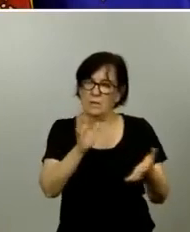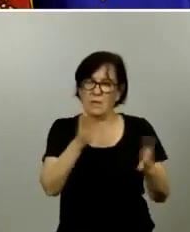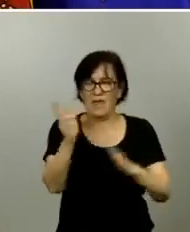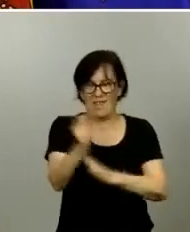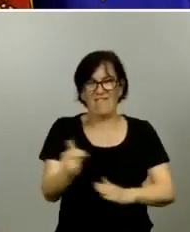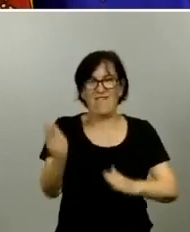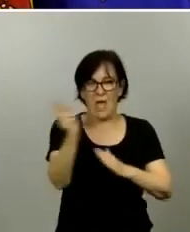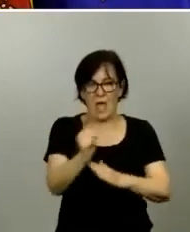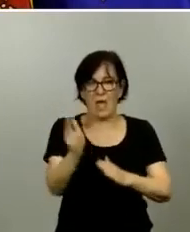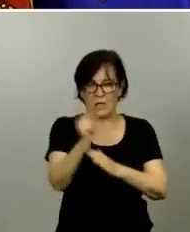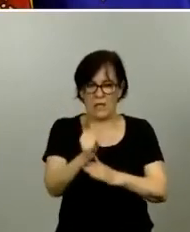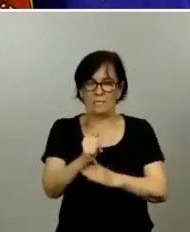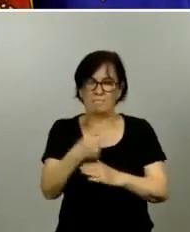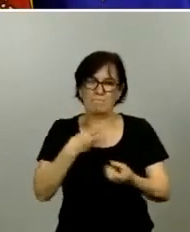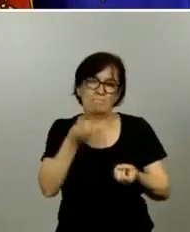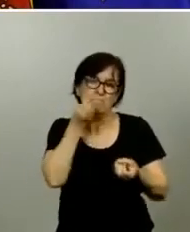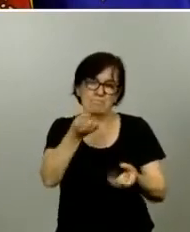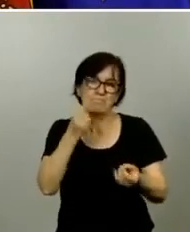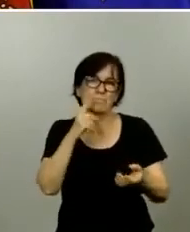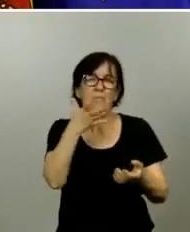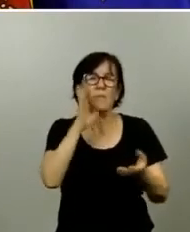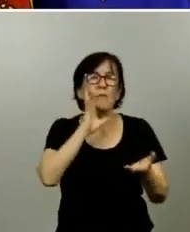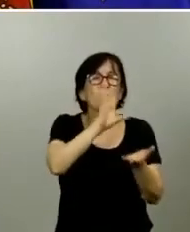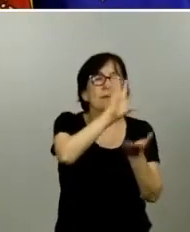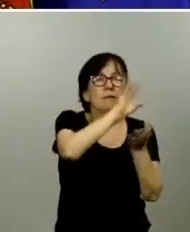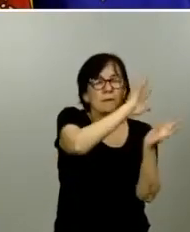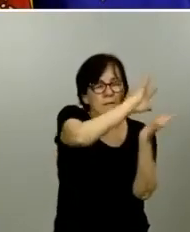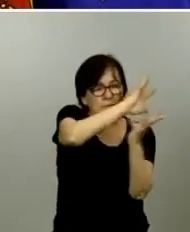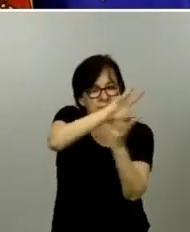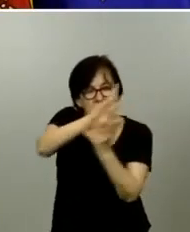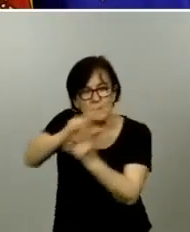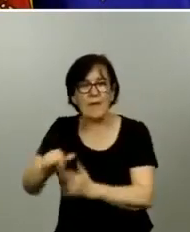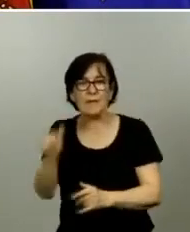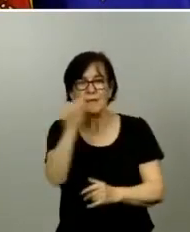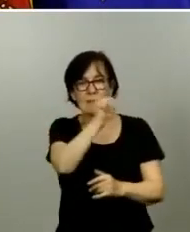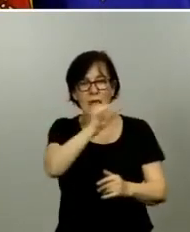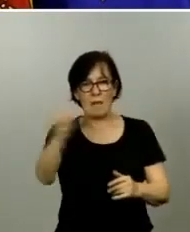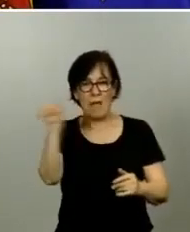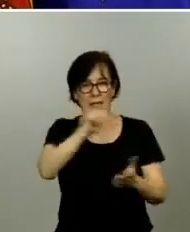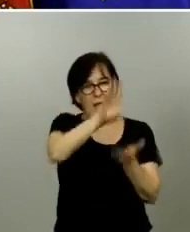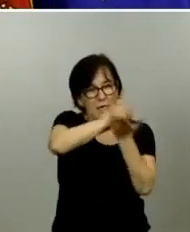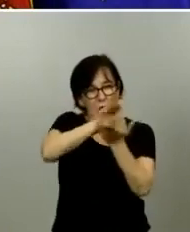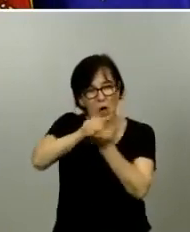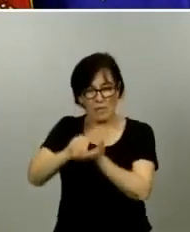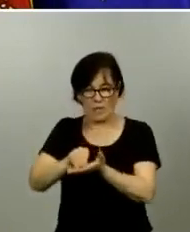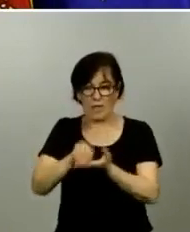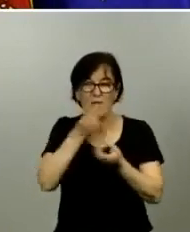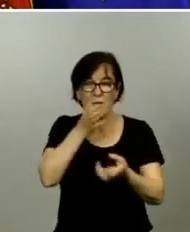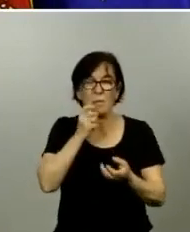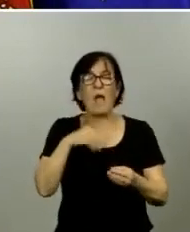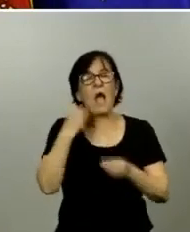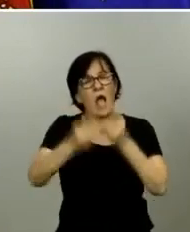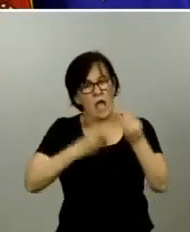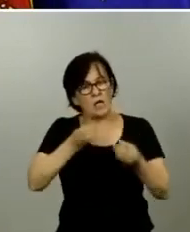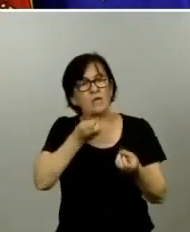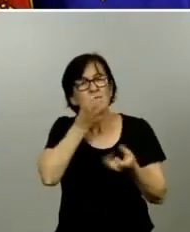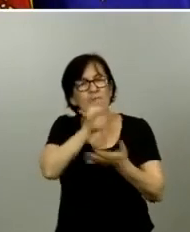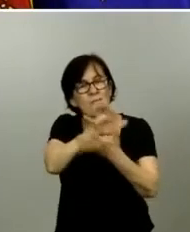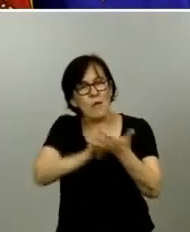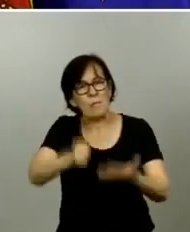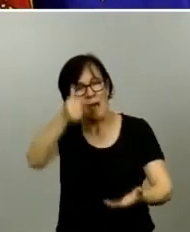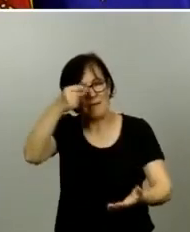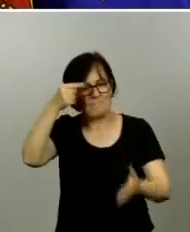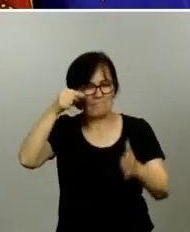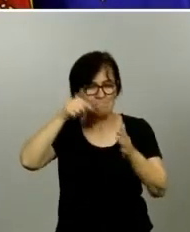demos digamos una especie de recopilación semanal de la información entonces mañana sí que haremos un informe más extensivo sobre todo